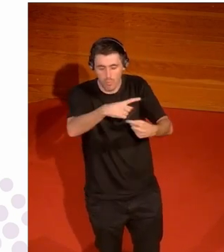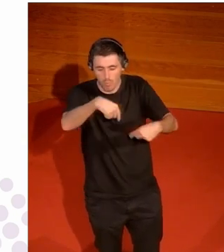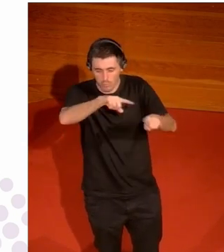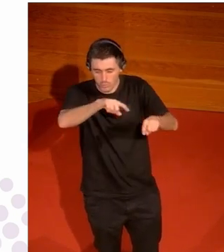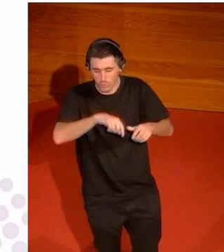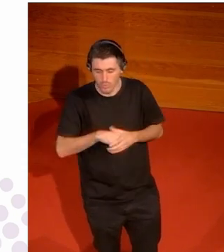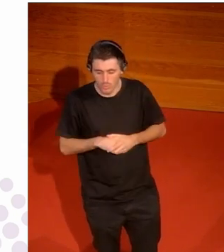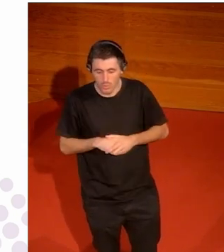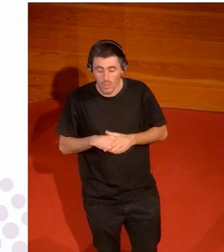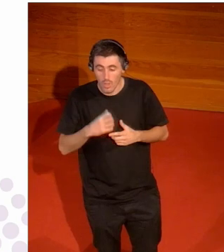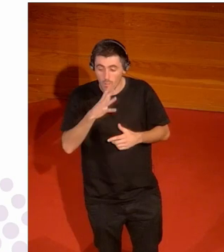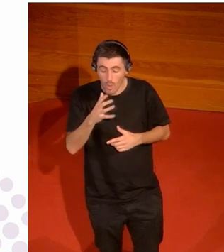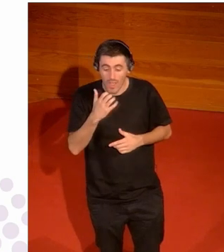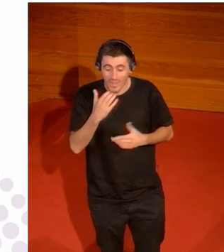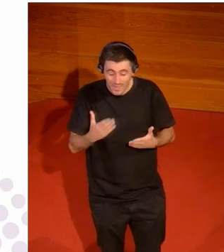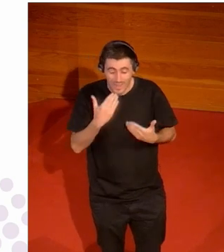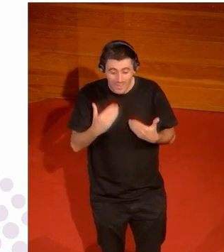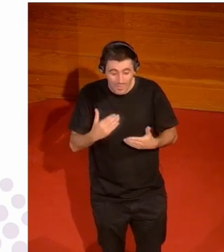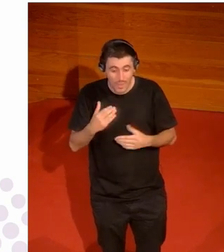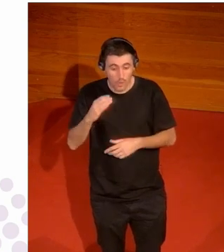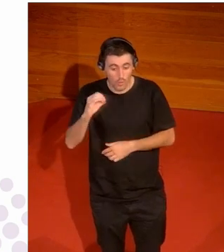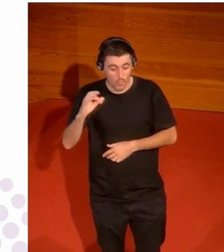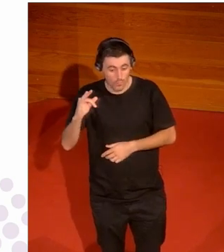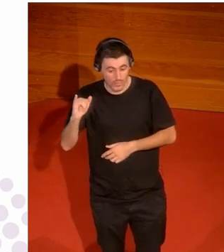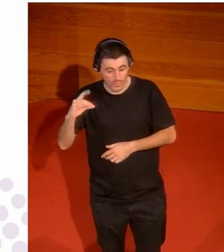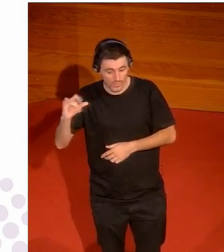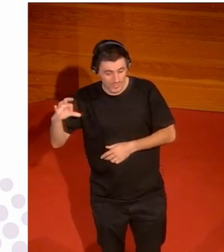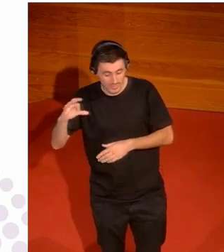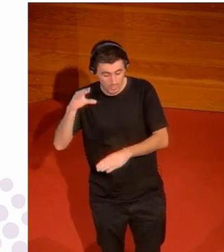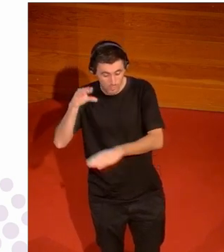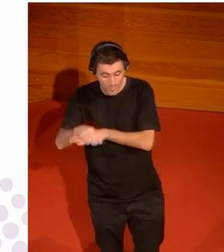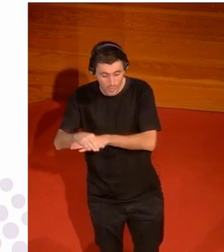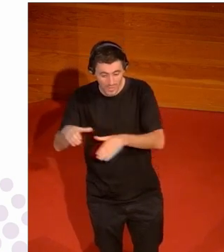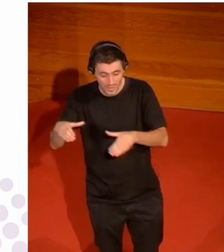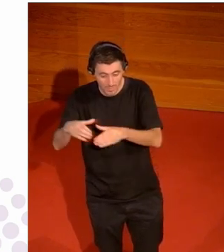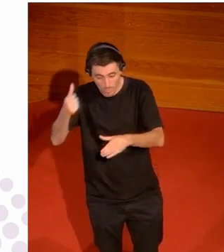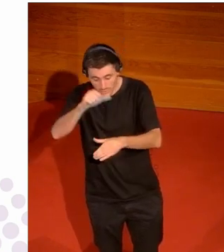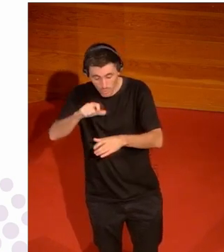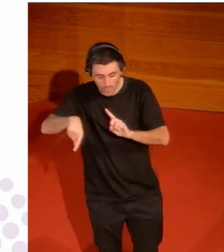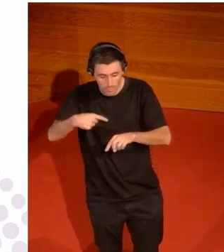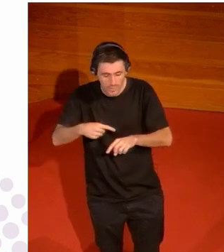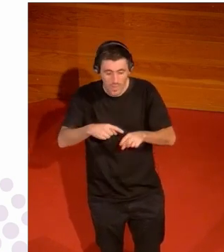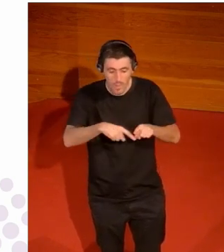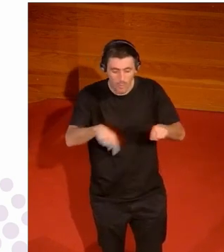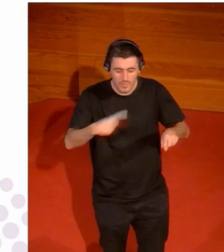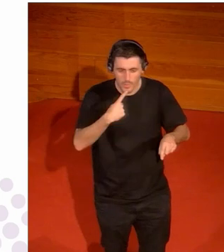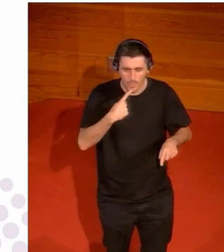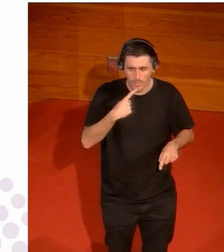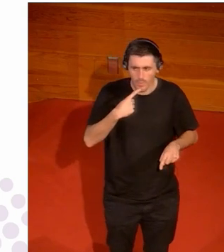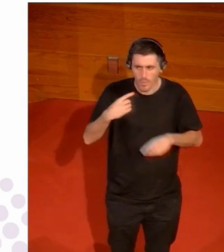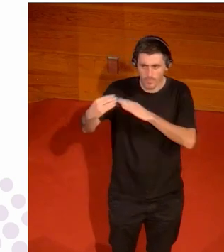tenemos ahora otro que es el Movistar pero ahí están las marcas poniendo dinero evidentemente mucho menos del que ponen en la categoría masculina pero ponen